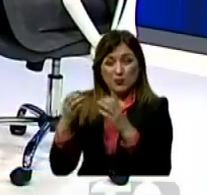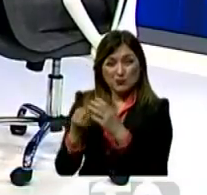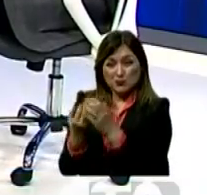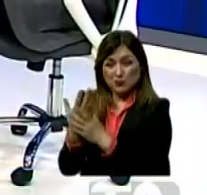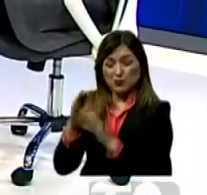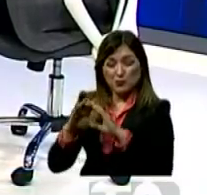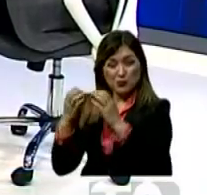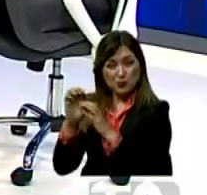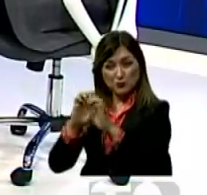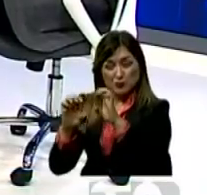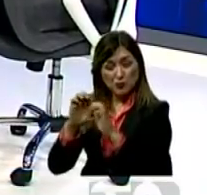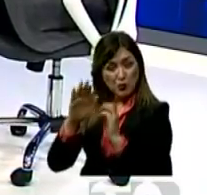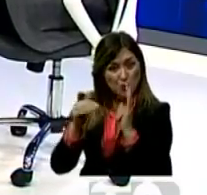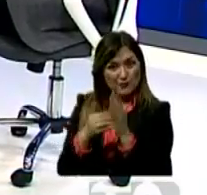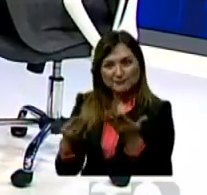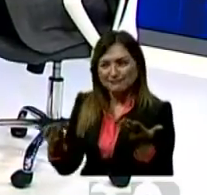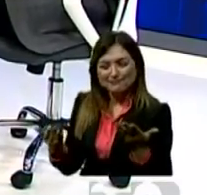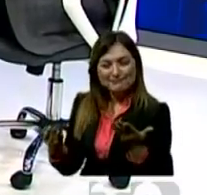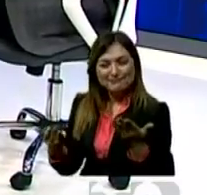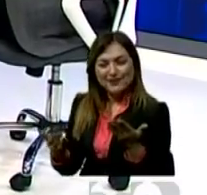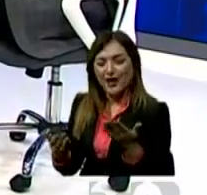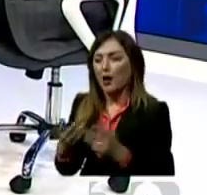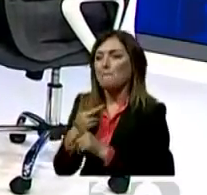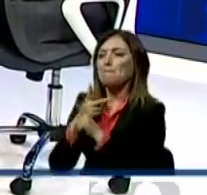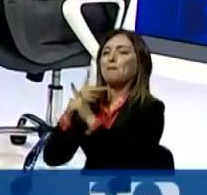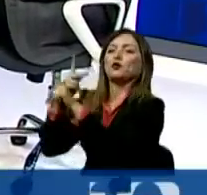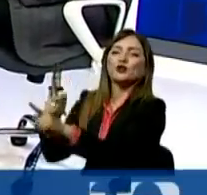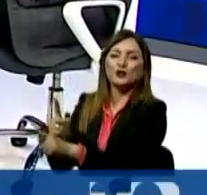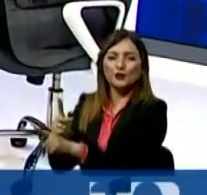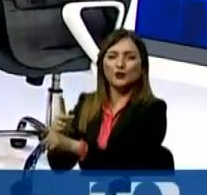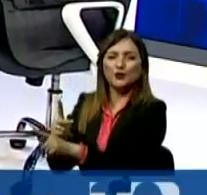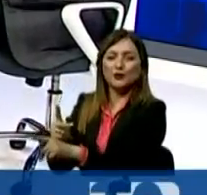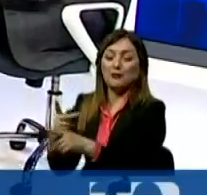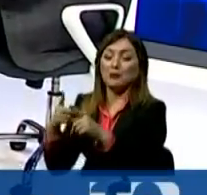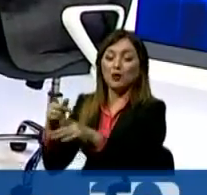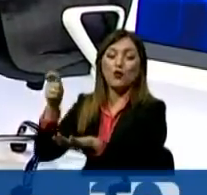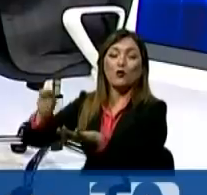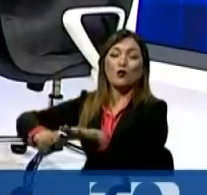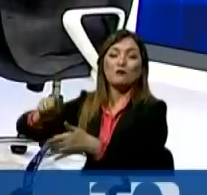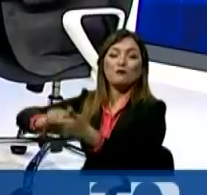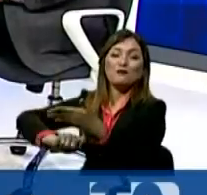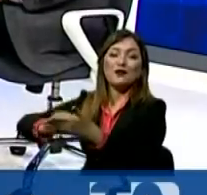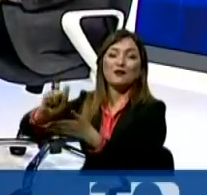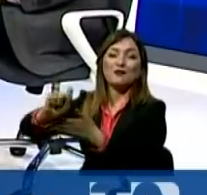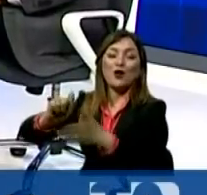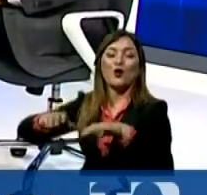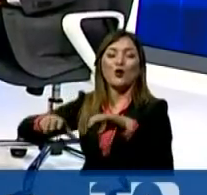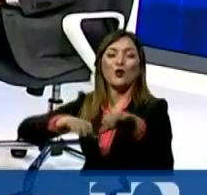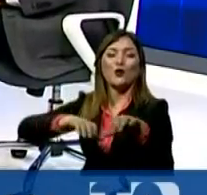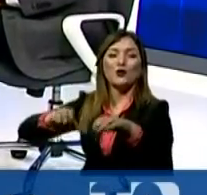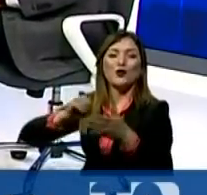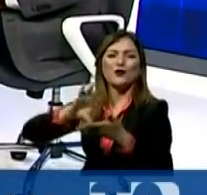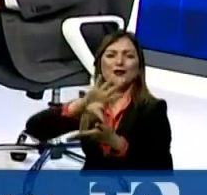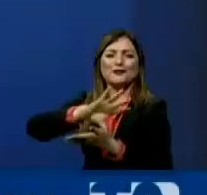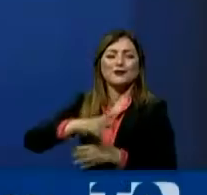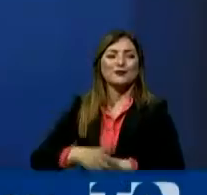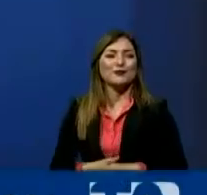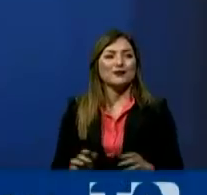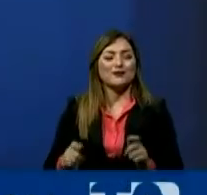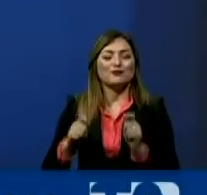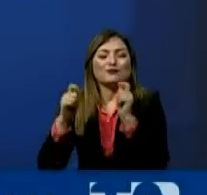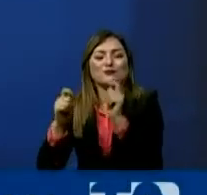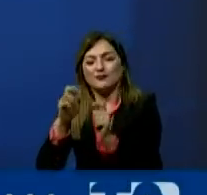a la evaluación. ¿Cómo no se opone si presenta una medida cautelar que se la conceden, siendo firmada además por el coordinador de la Asamblea? la estoy